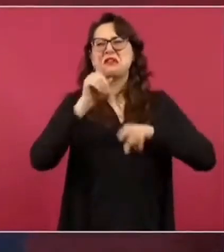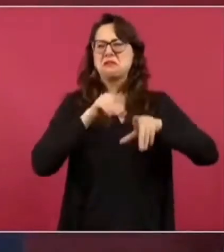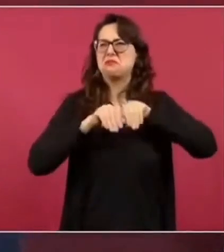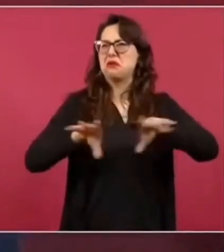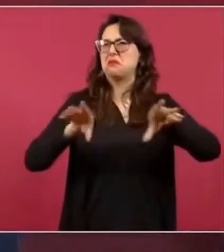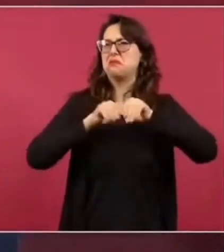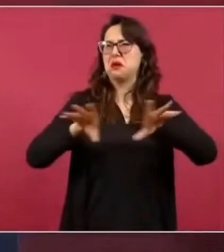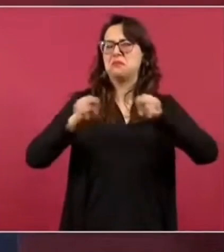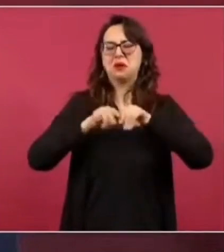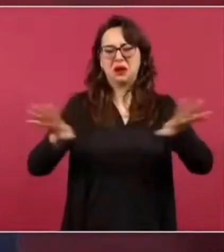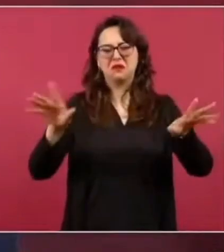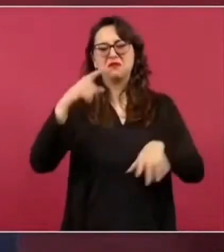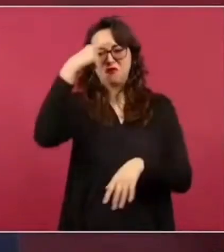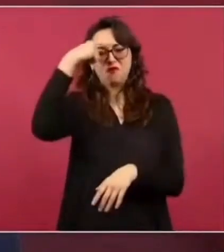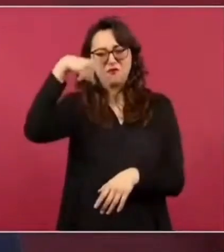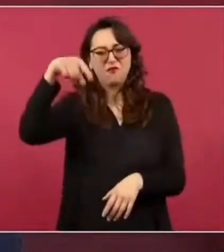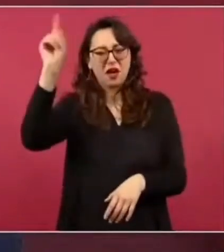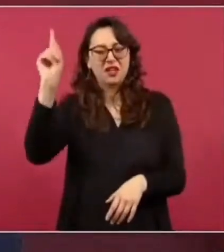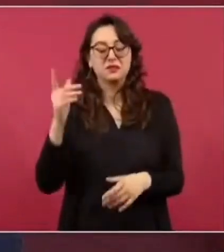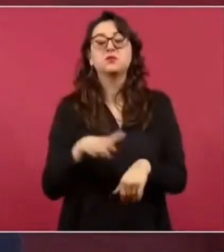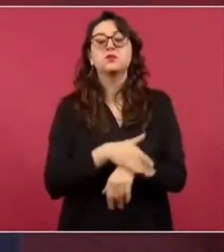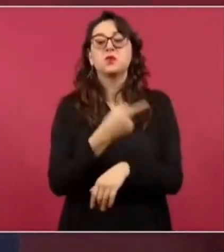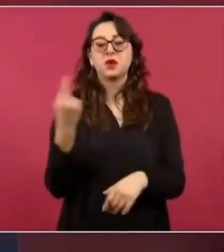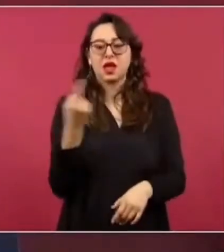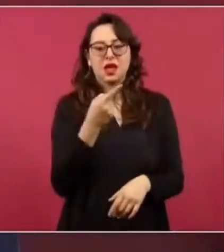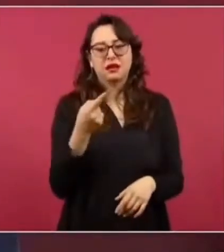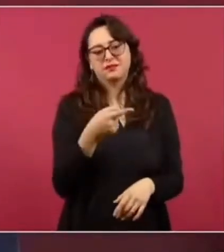porque les es rentable